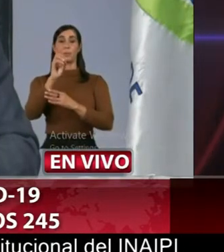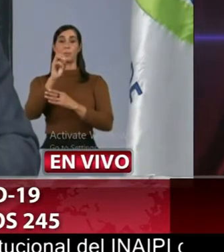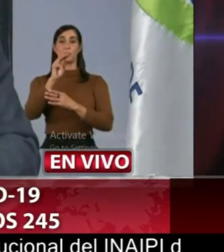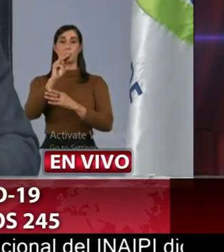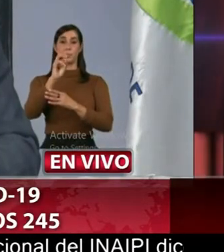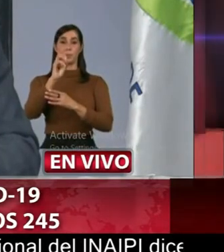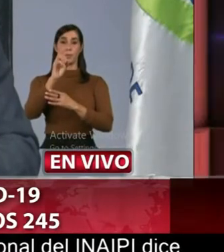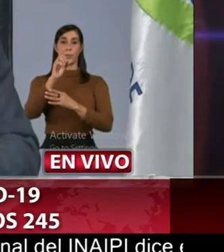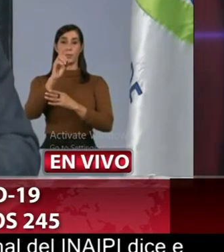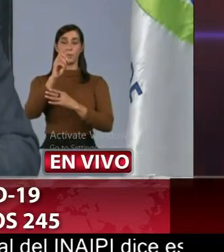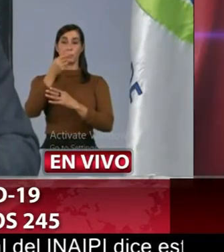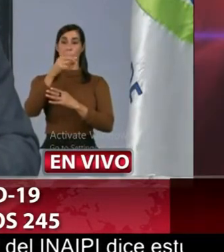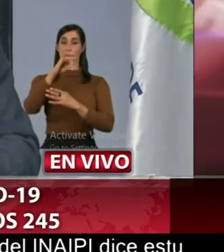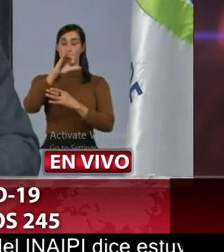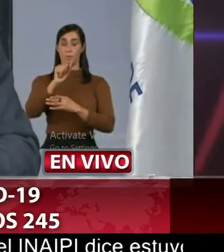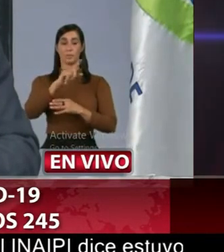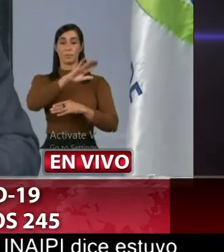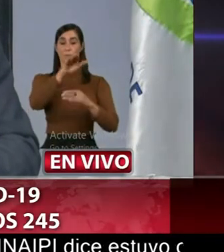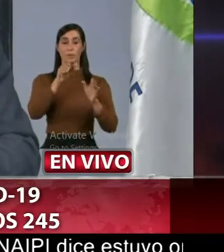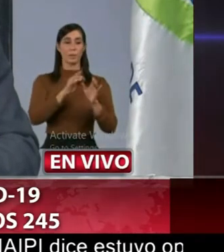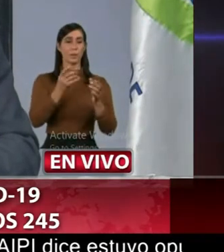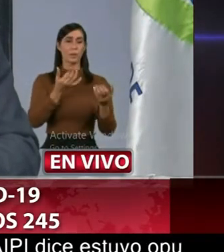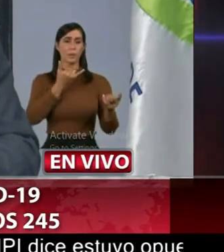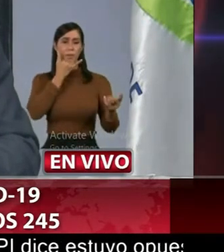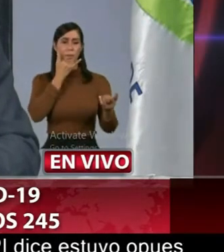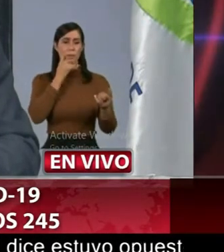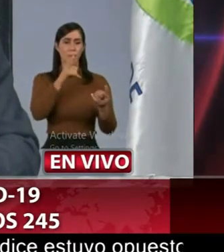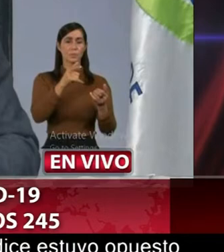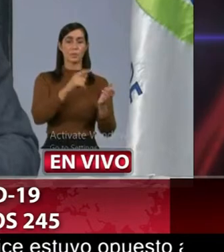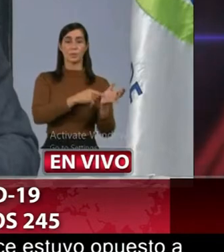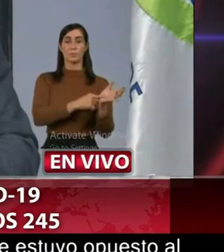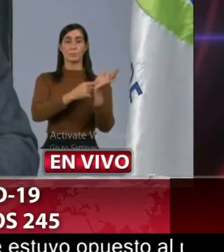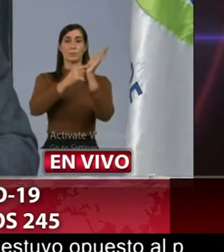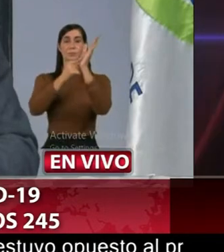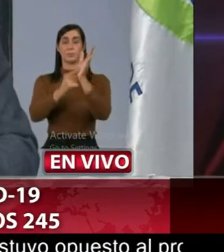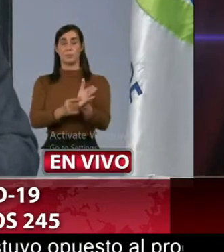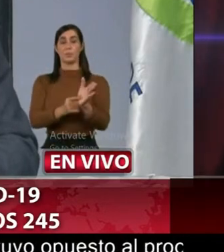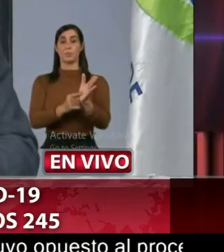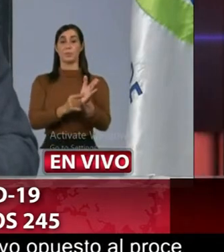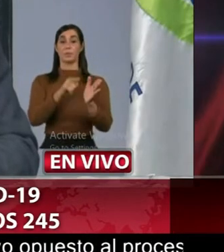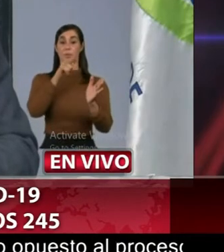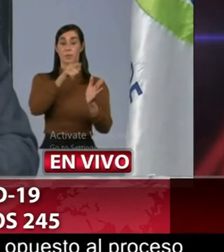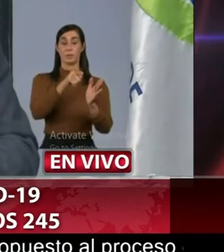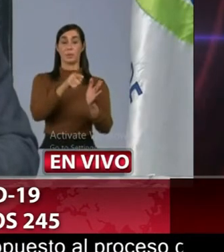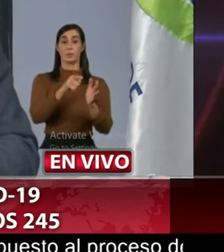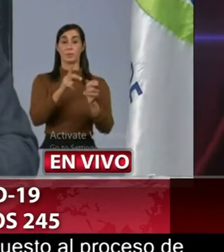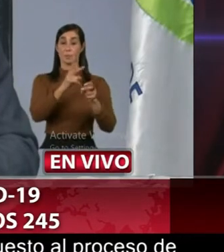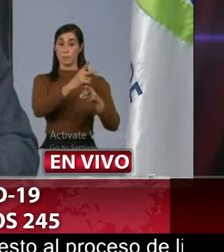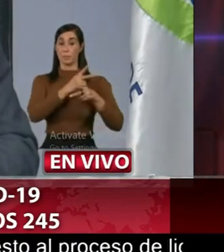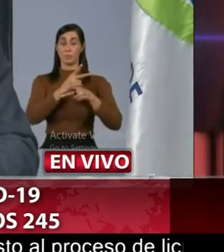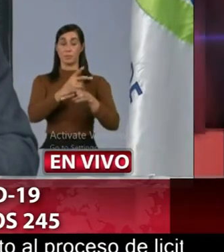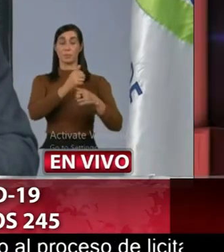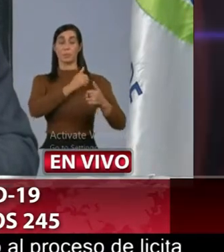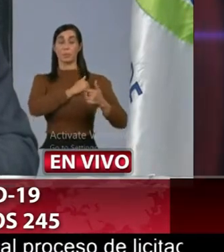comportamiento en los centros de aislamiento bajo custodia de las fuerzas armadas y de la policía